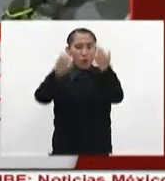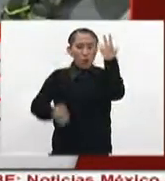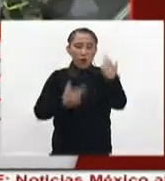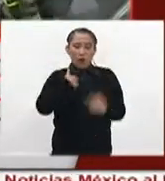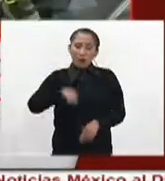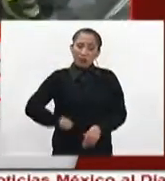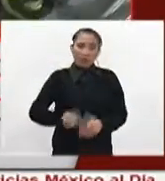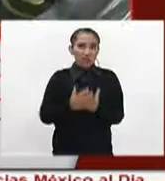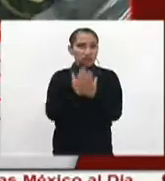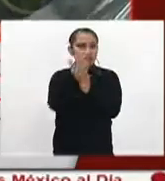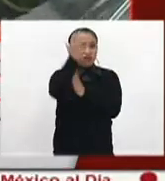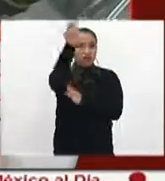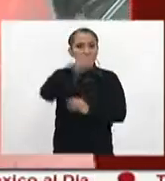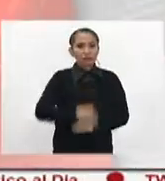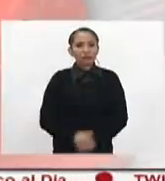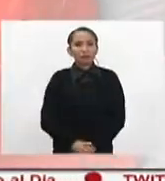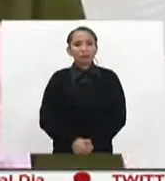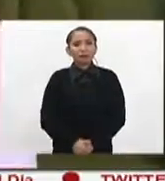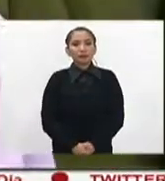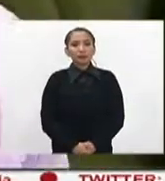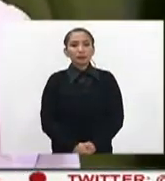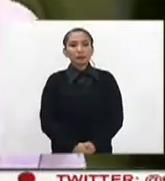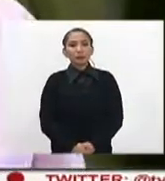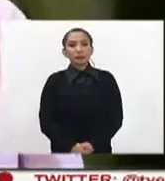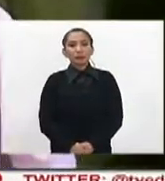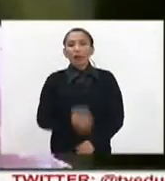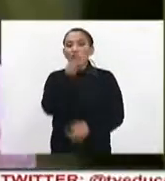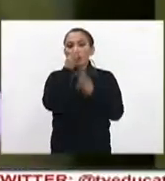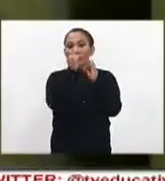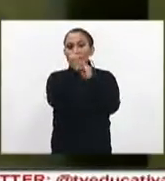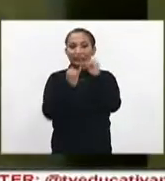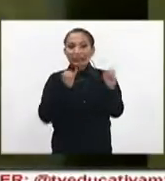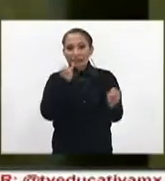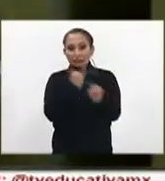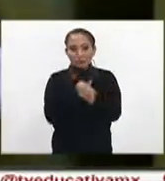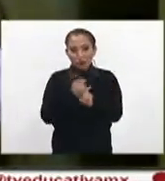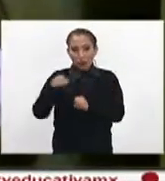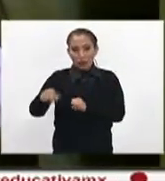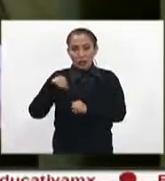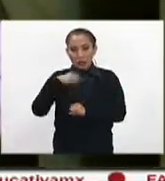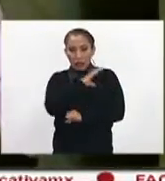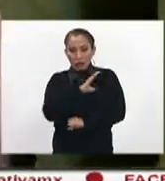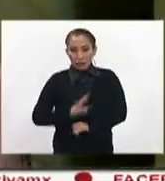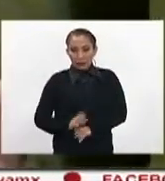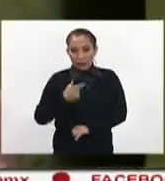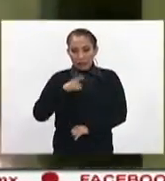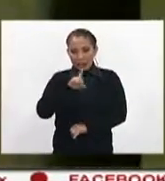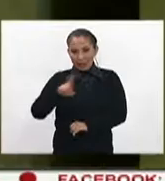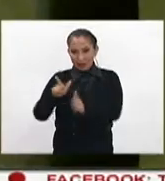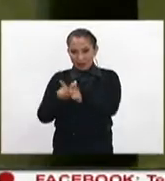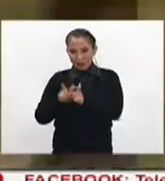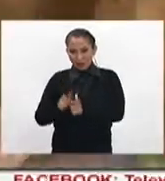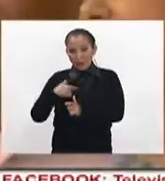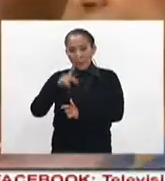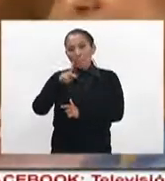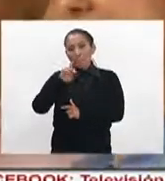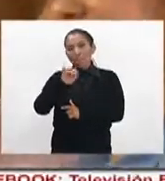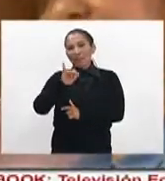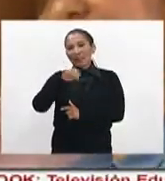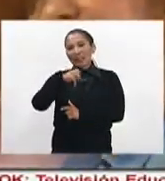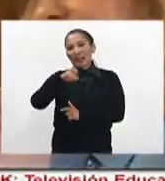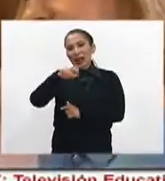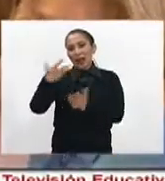incidente de grandes proporciones En noticias internacionales el candidato derechista Sebastián Piñera